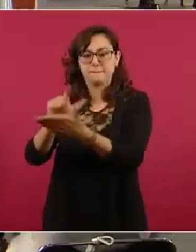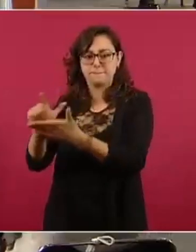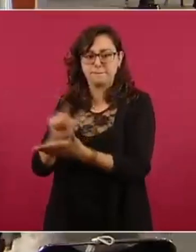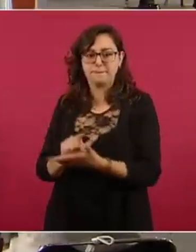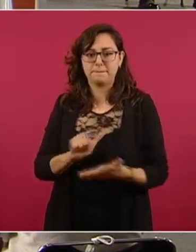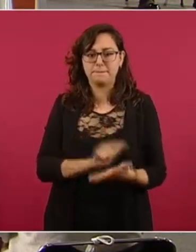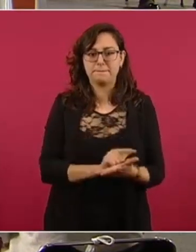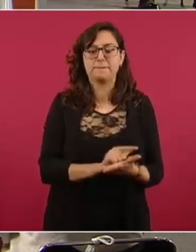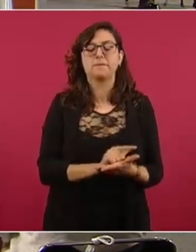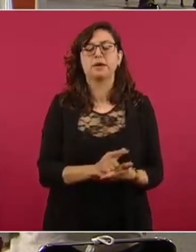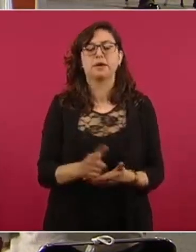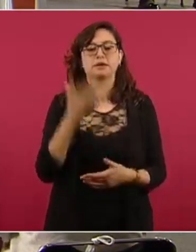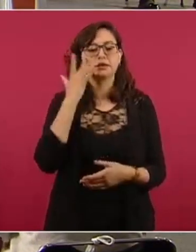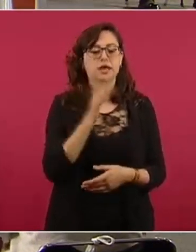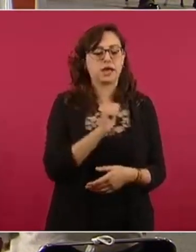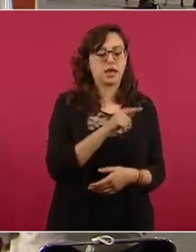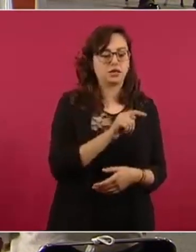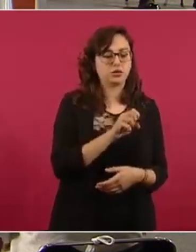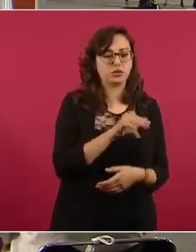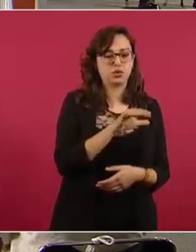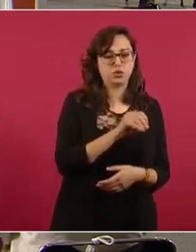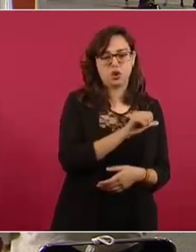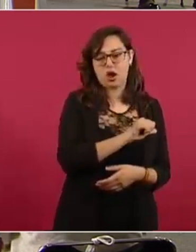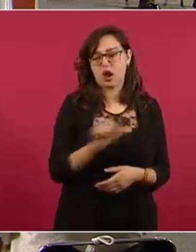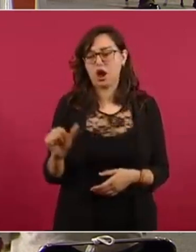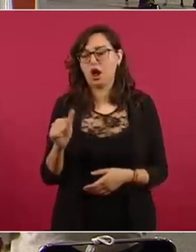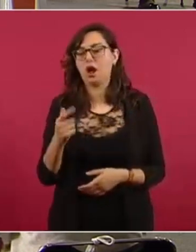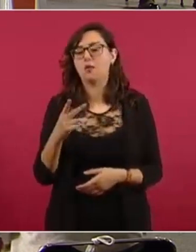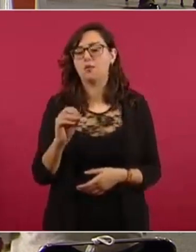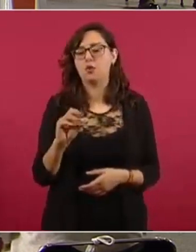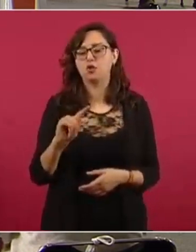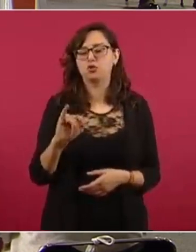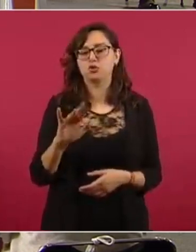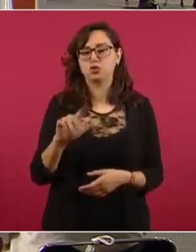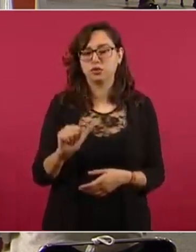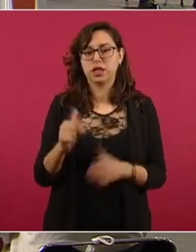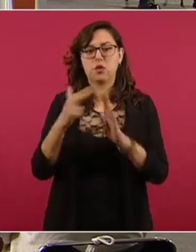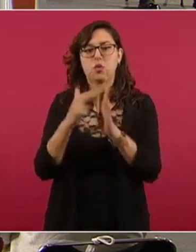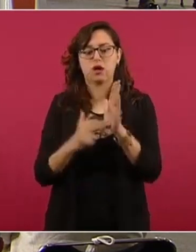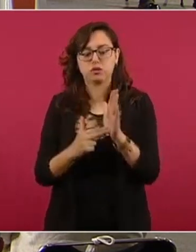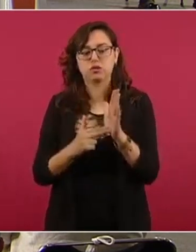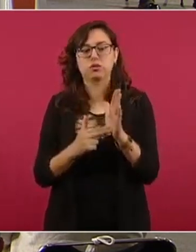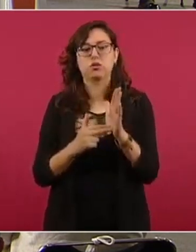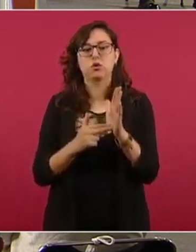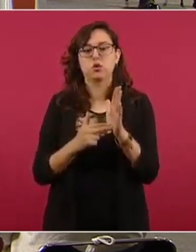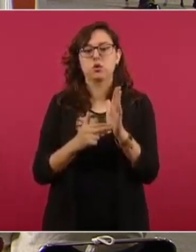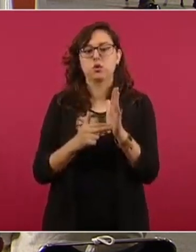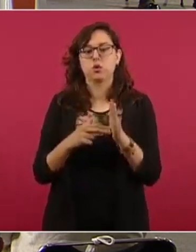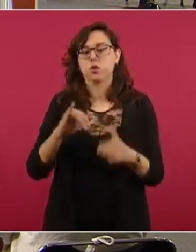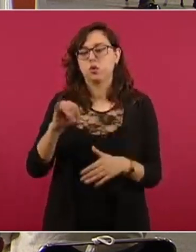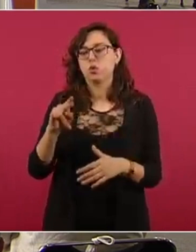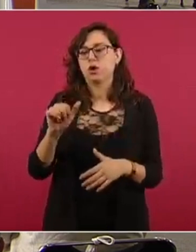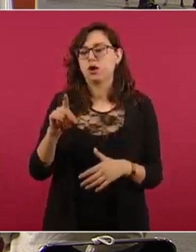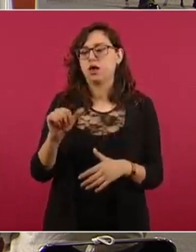hasta hasta Coyul pasando por Cochupla Santa María Huatulco y Barra de la Cruz